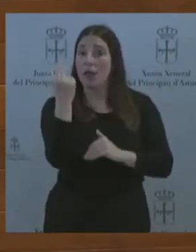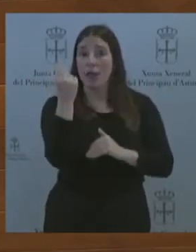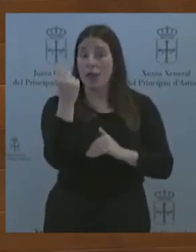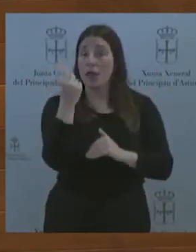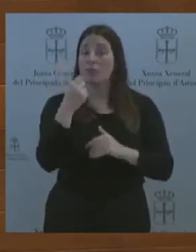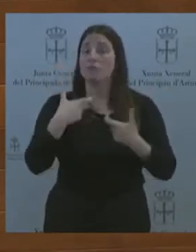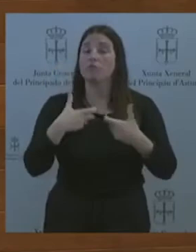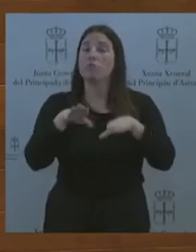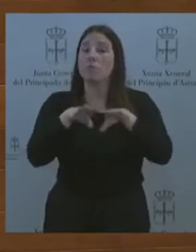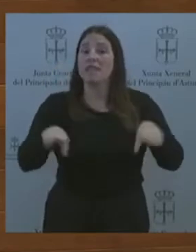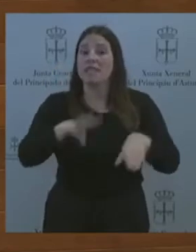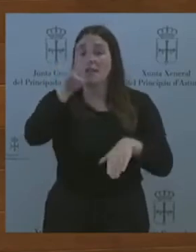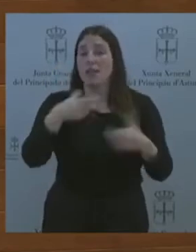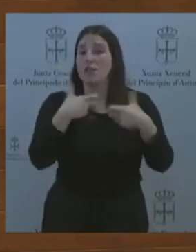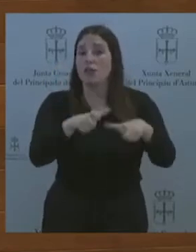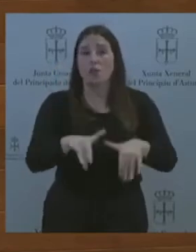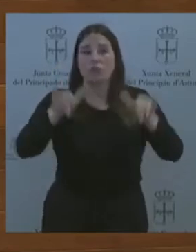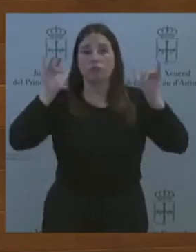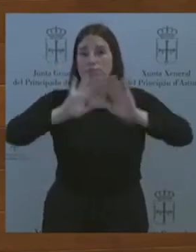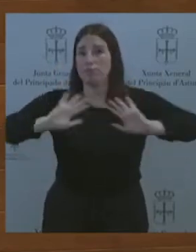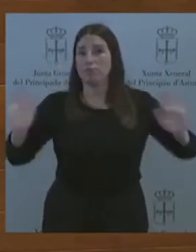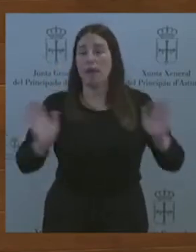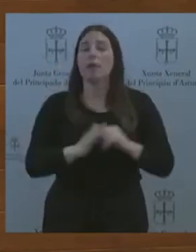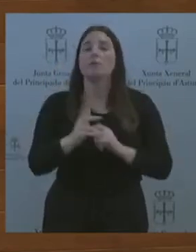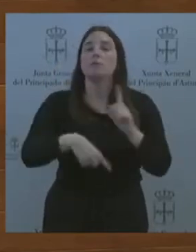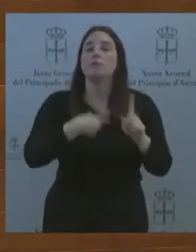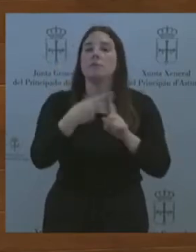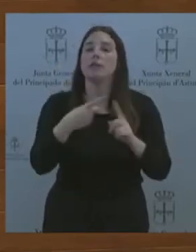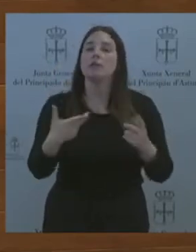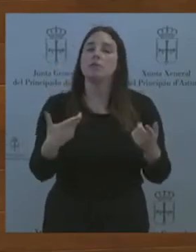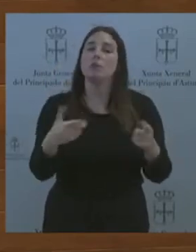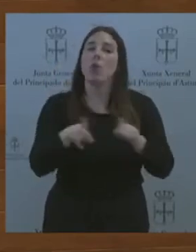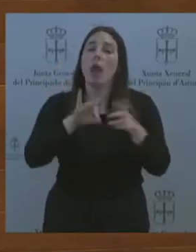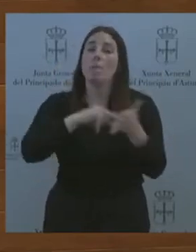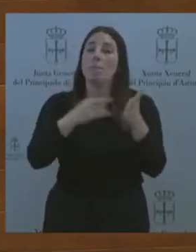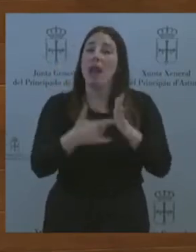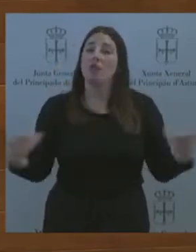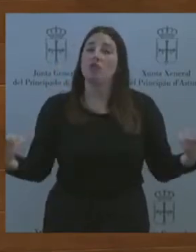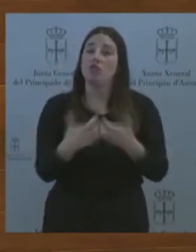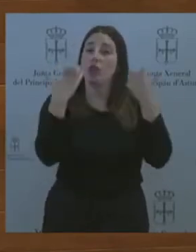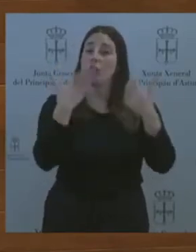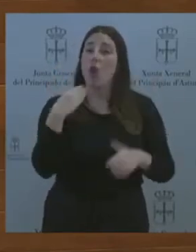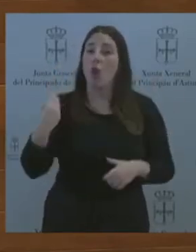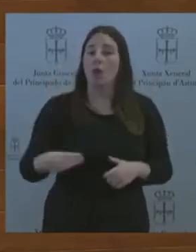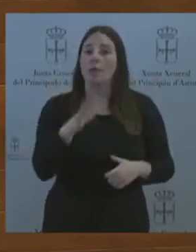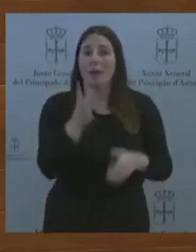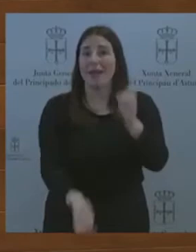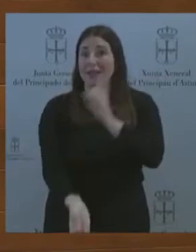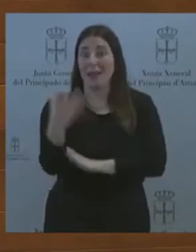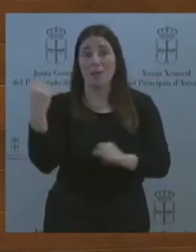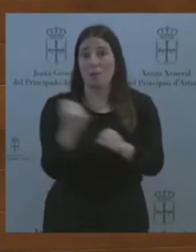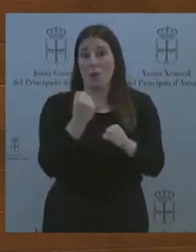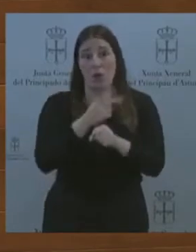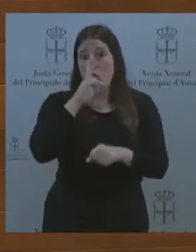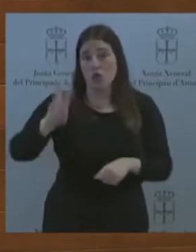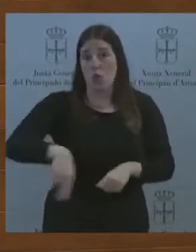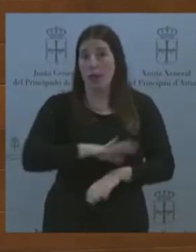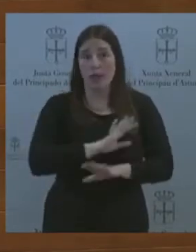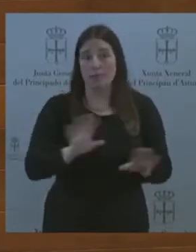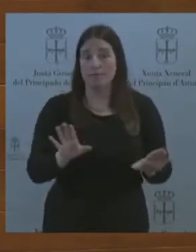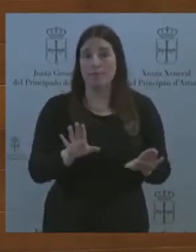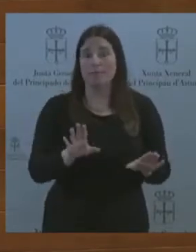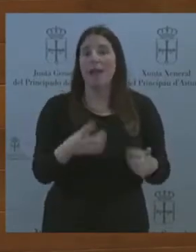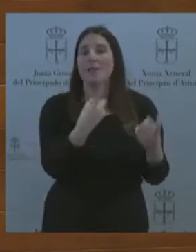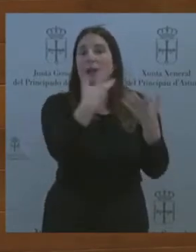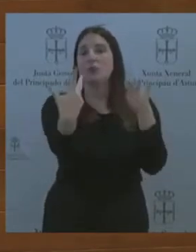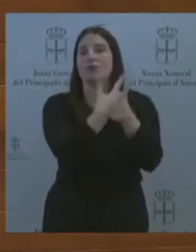nuevo plan de choque juvenil, que no va a servir para crear más empleos, señorías. Necesitamos más concreción y actuaciones. Una